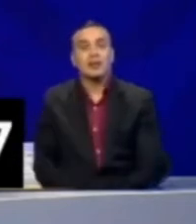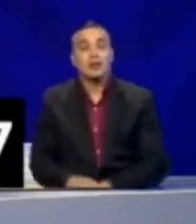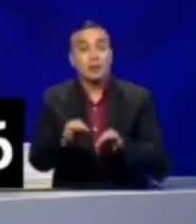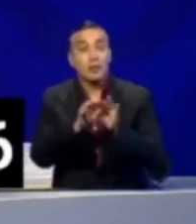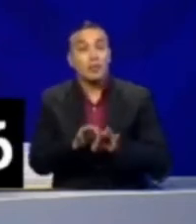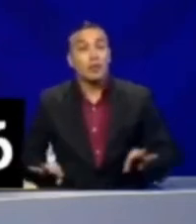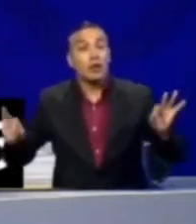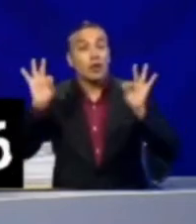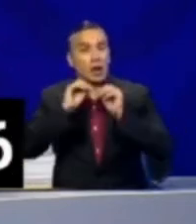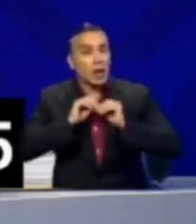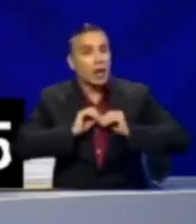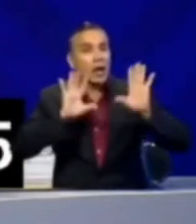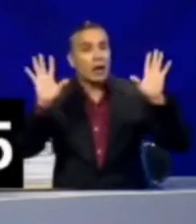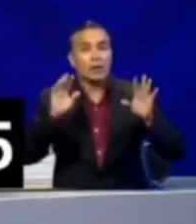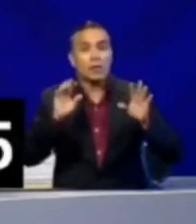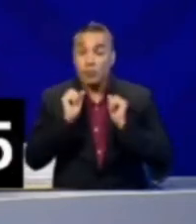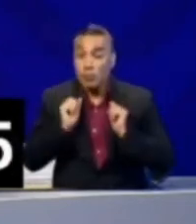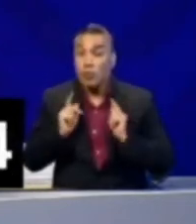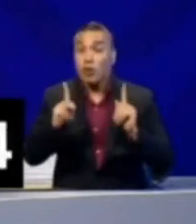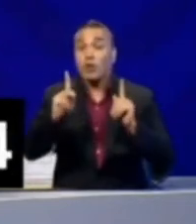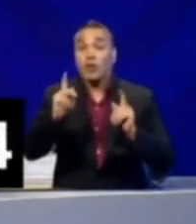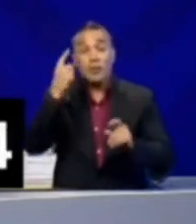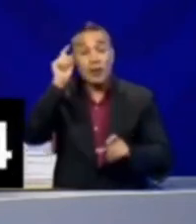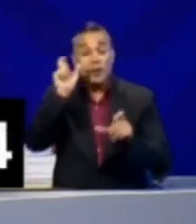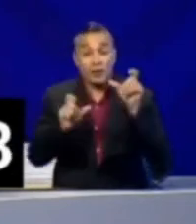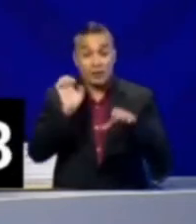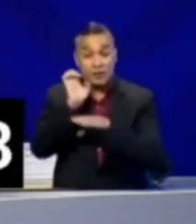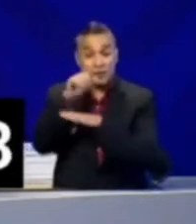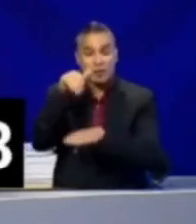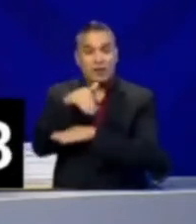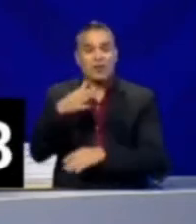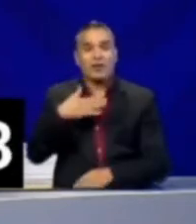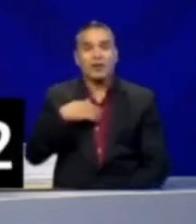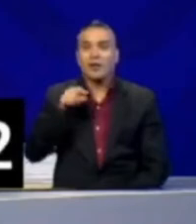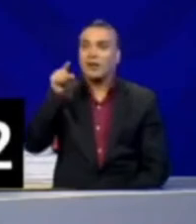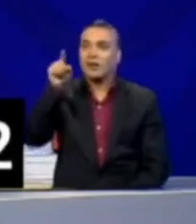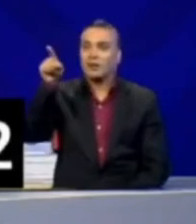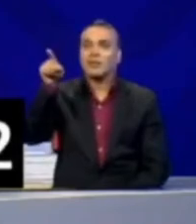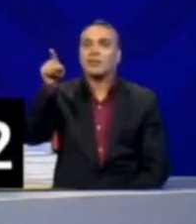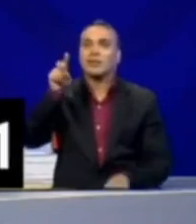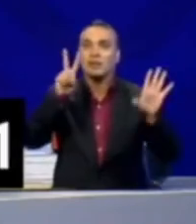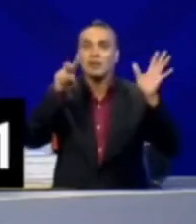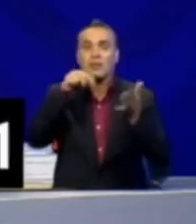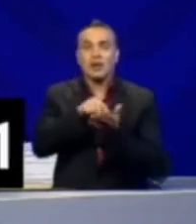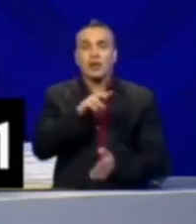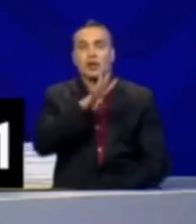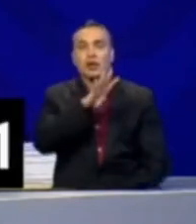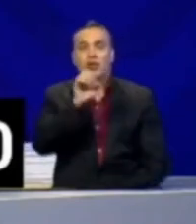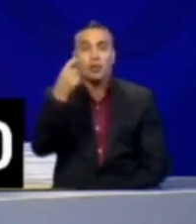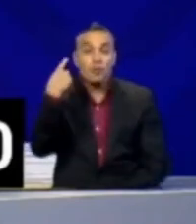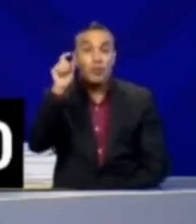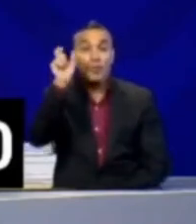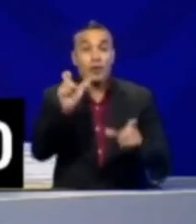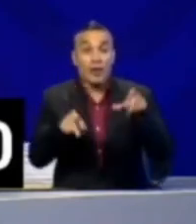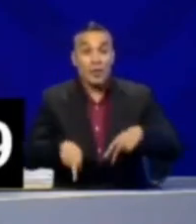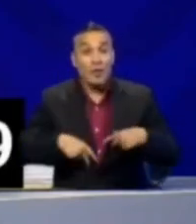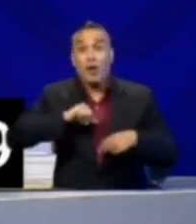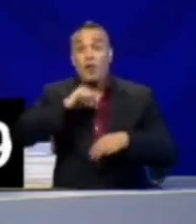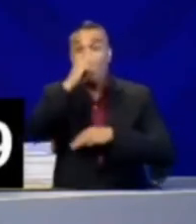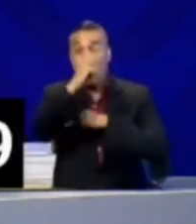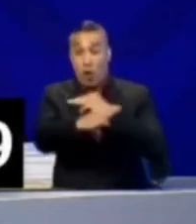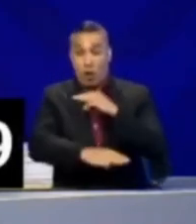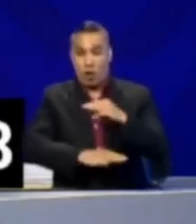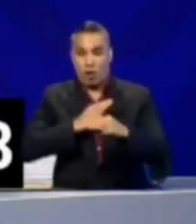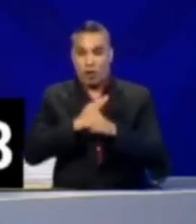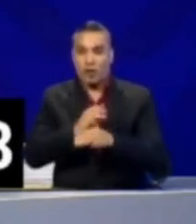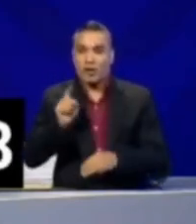que tener claro también que la gran oportunidad para los ecuatorianos está ya. Siete mil cuatrocientos millones de habitantes en el